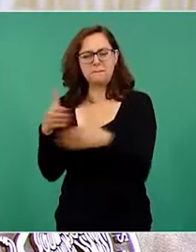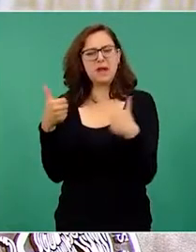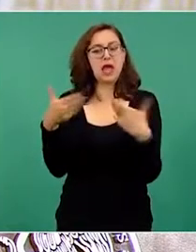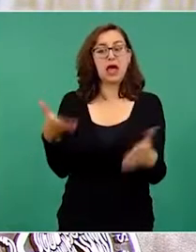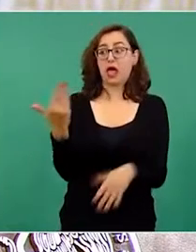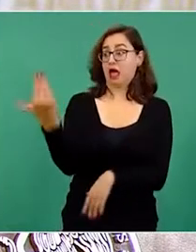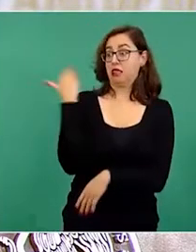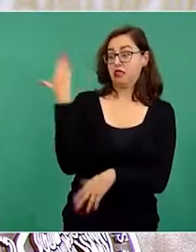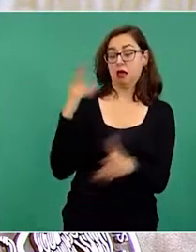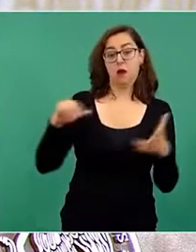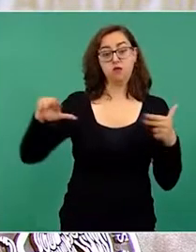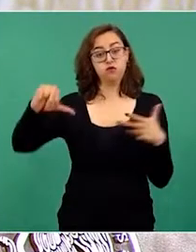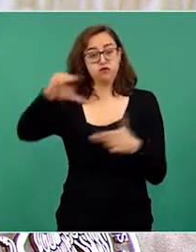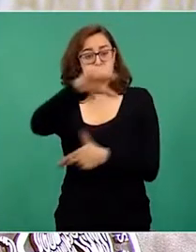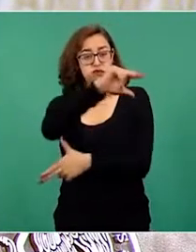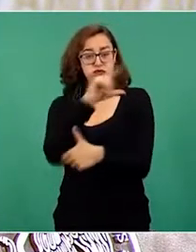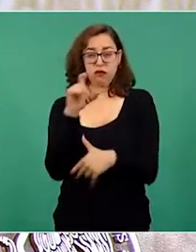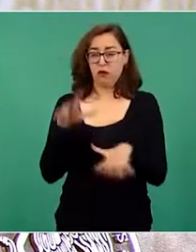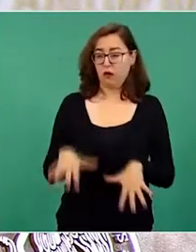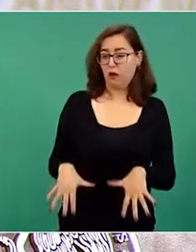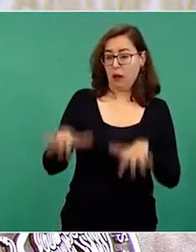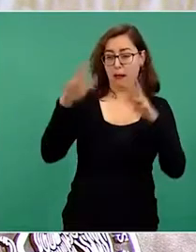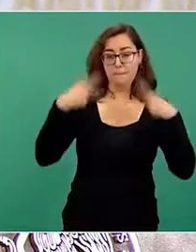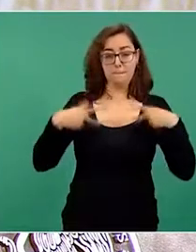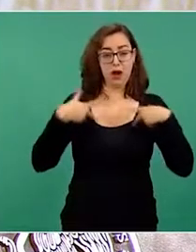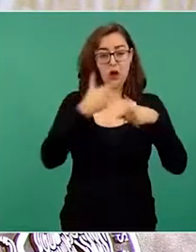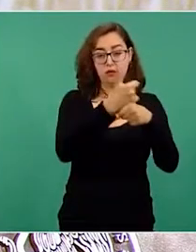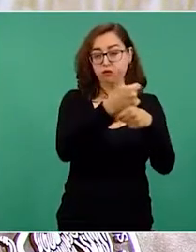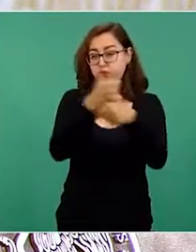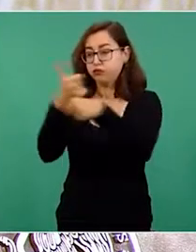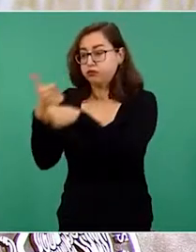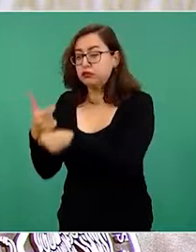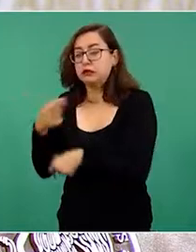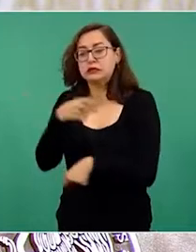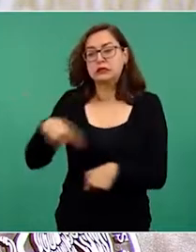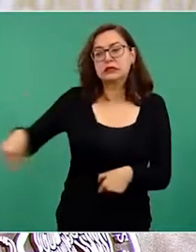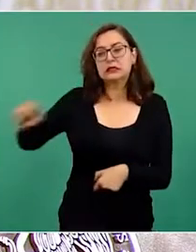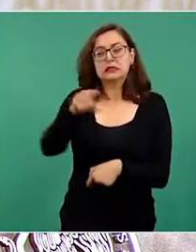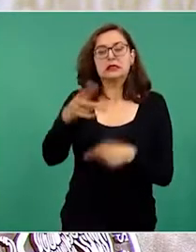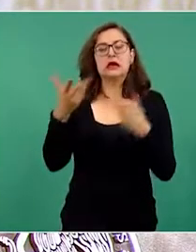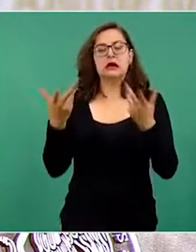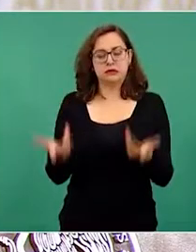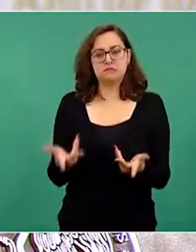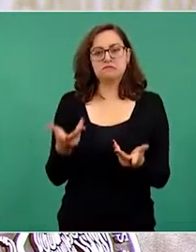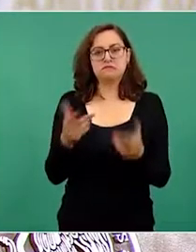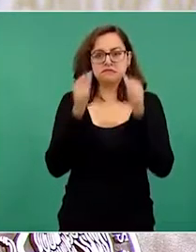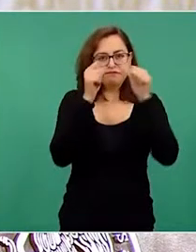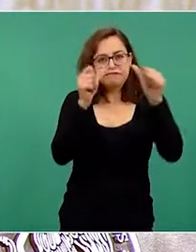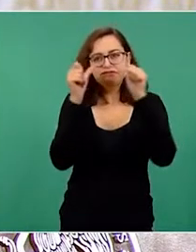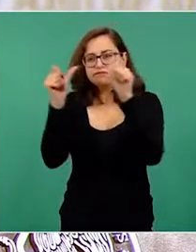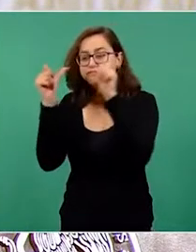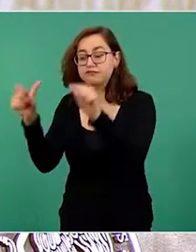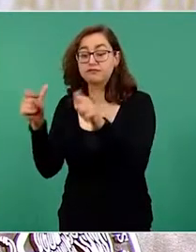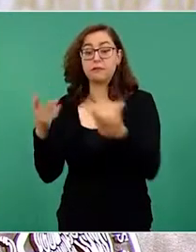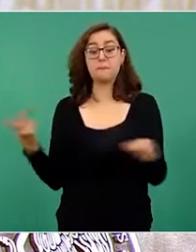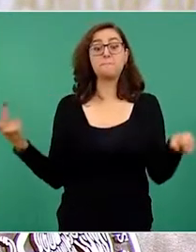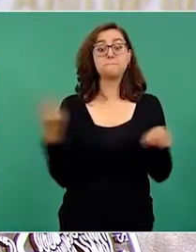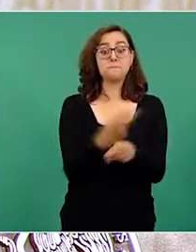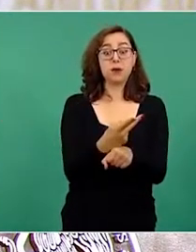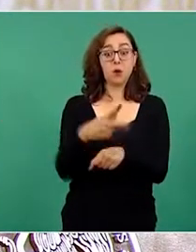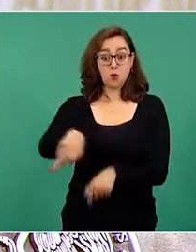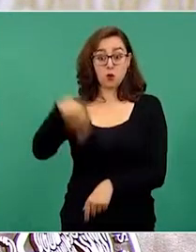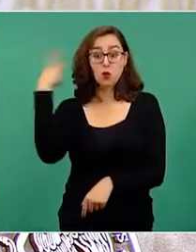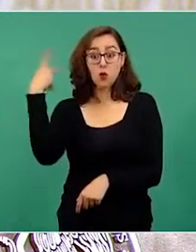En el municipio de Huachinango, en la Sierra Norte de Puebla, un grupo de personas inconformes por no haber recibido ayuda